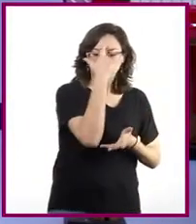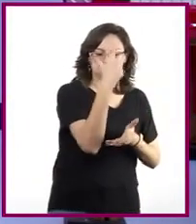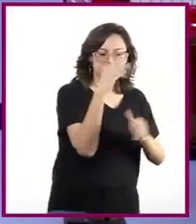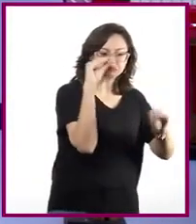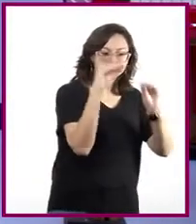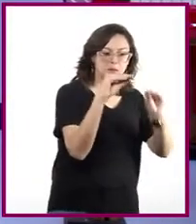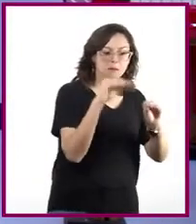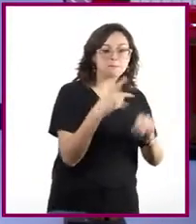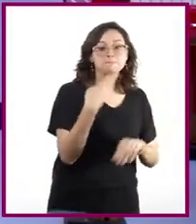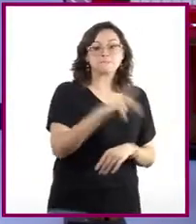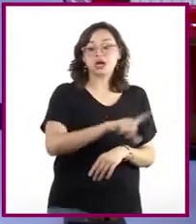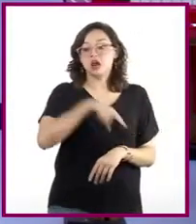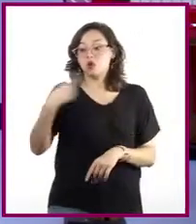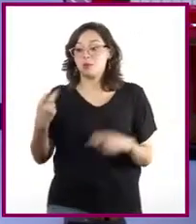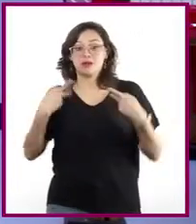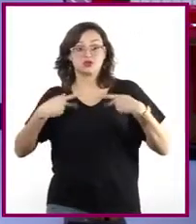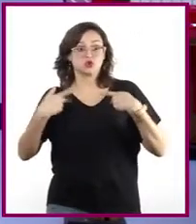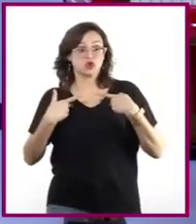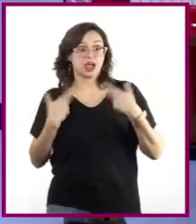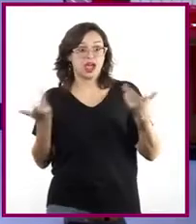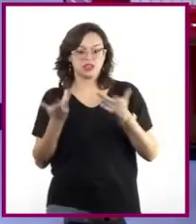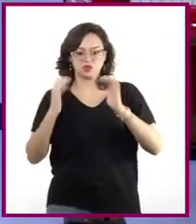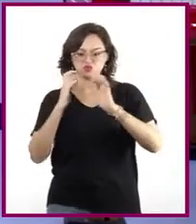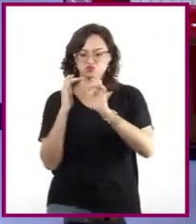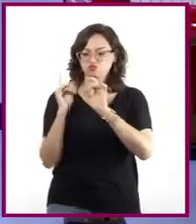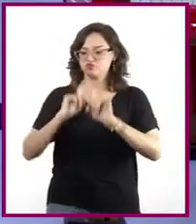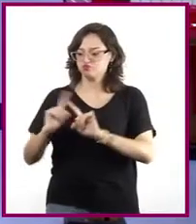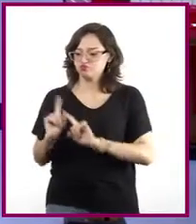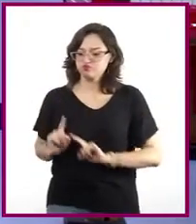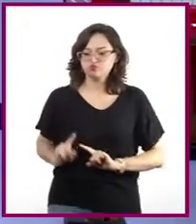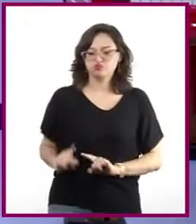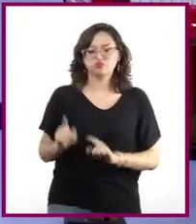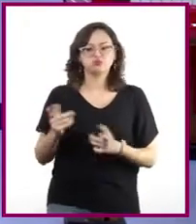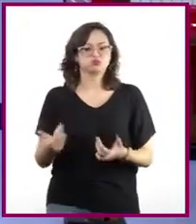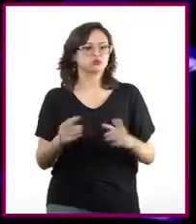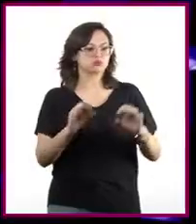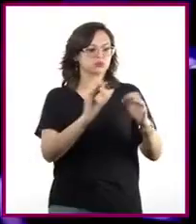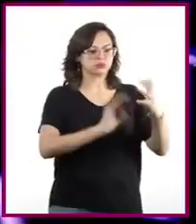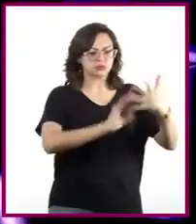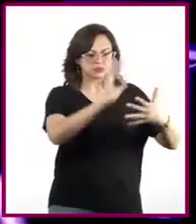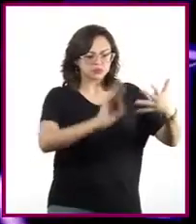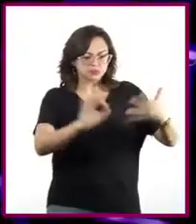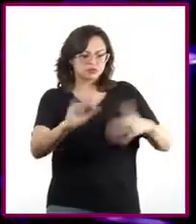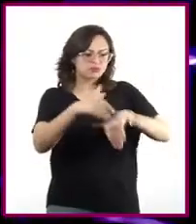improvisan a partir de una melodía principal y sin seguir una partitura.